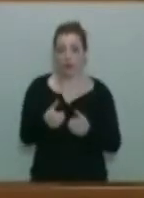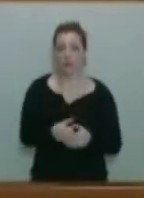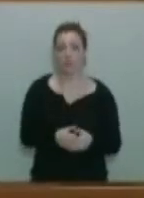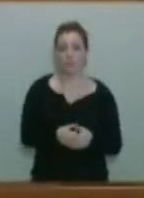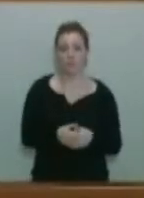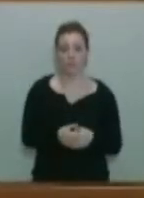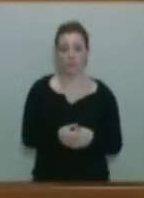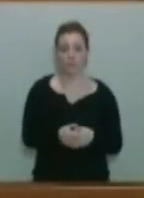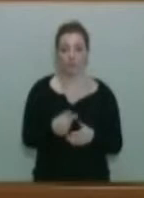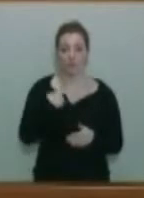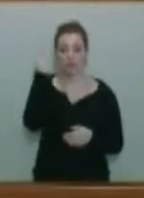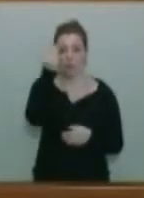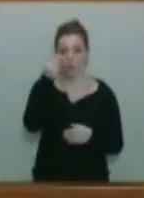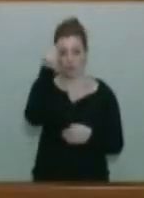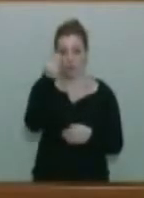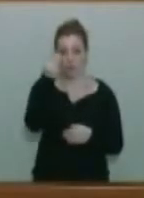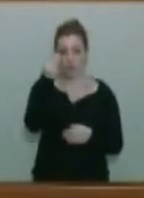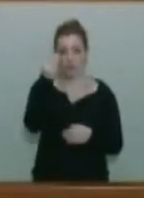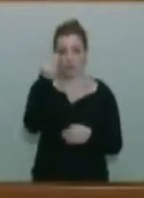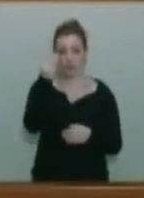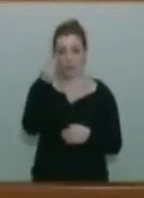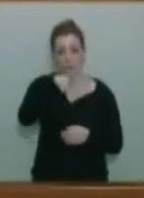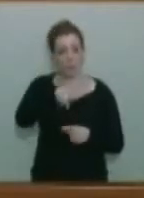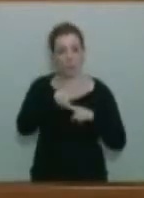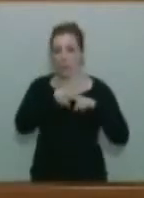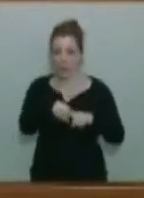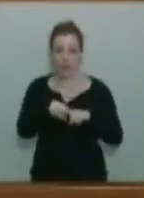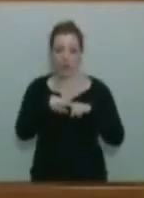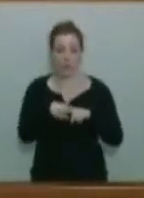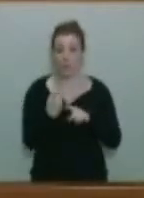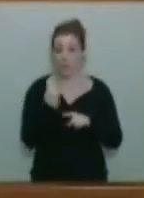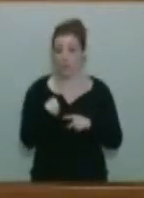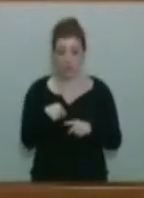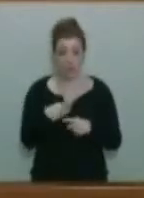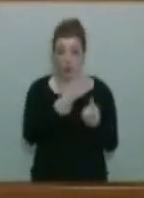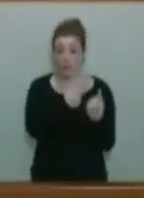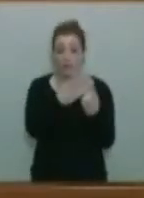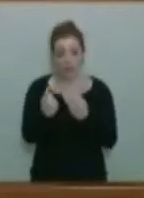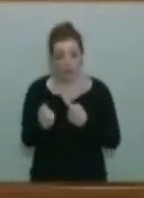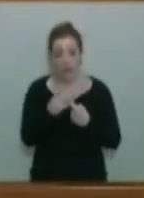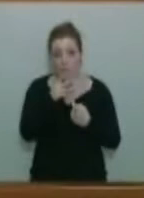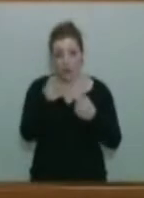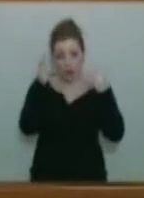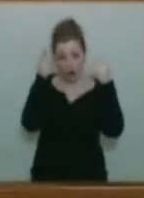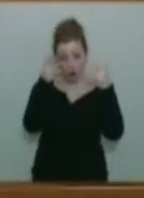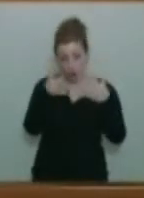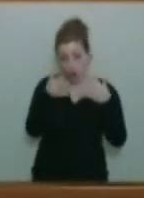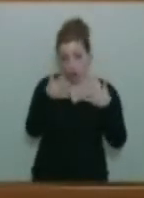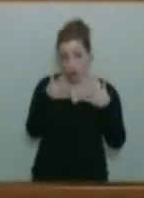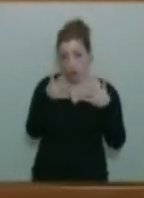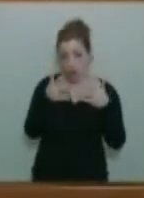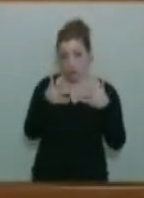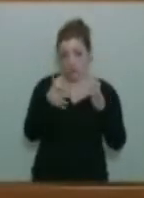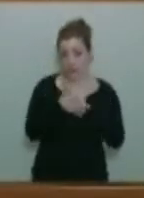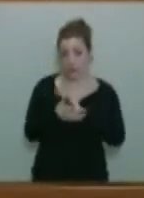creo que son de entidad bastante menor. No compartimos la necesidad de que en el Consejo Rector, es decir, en el órgano ejecutivo